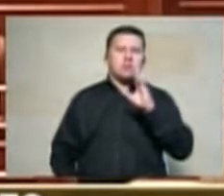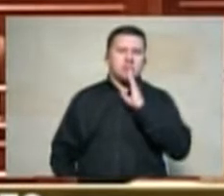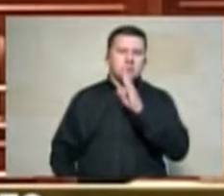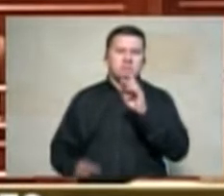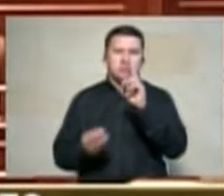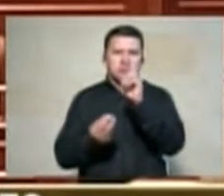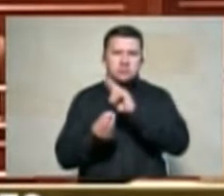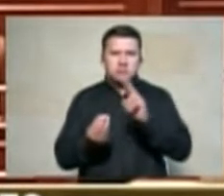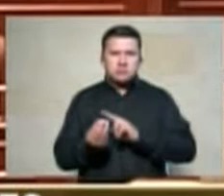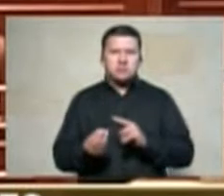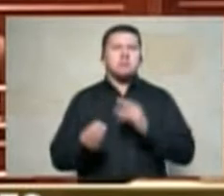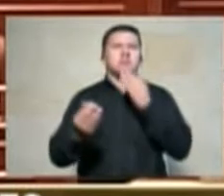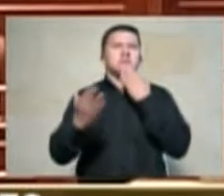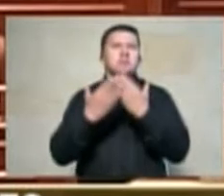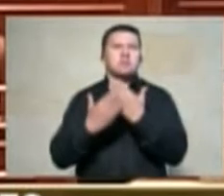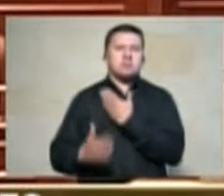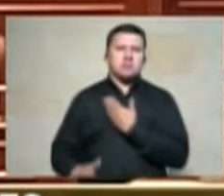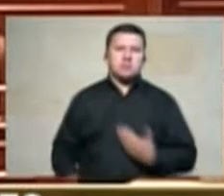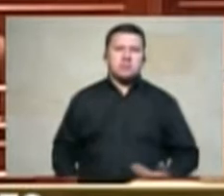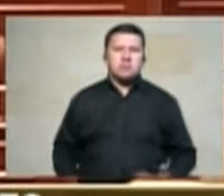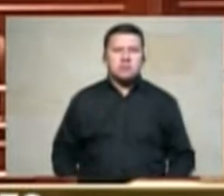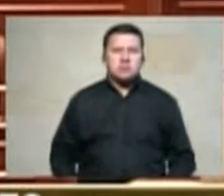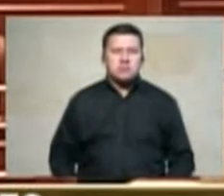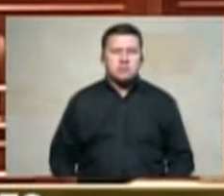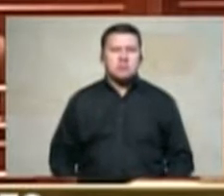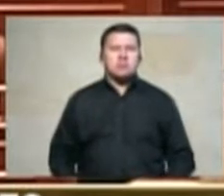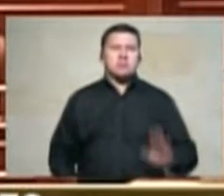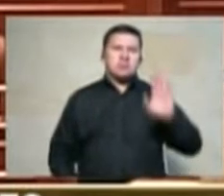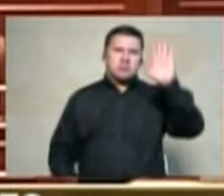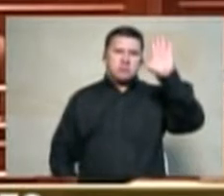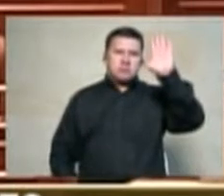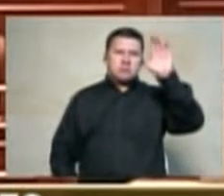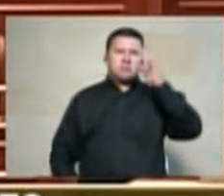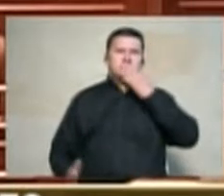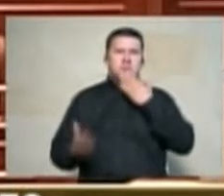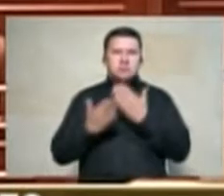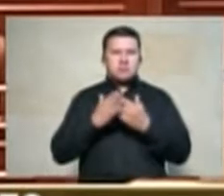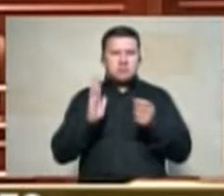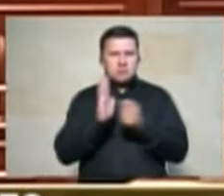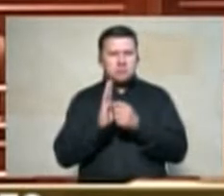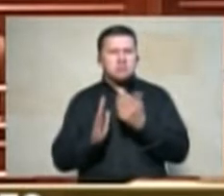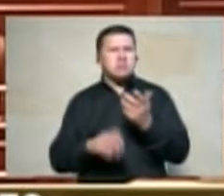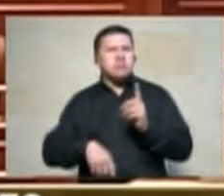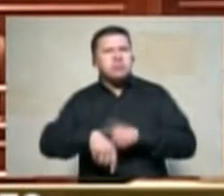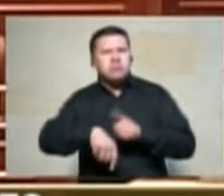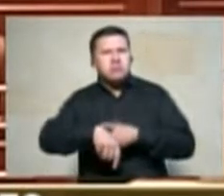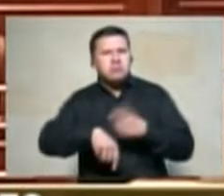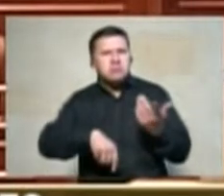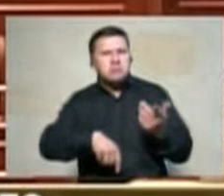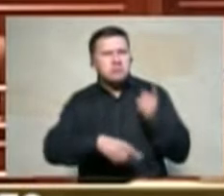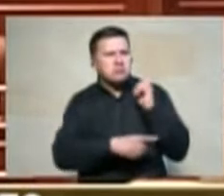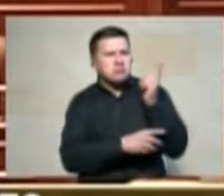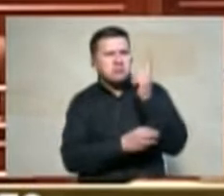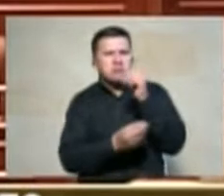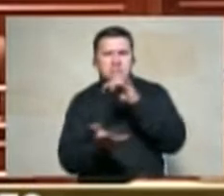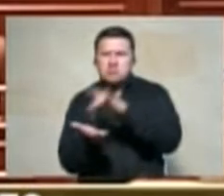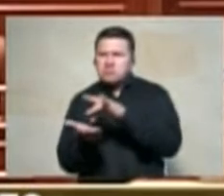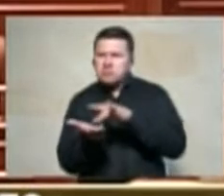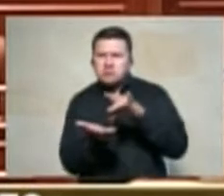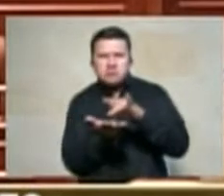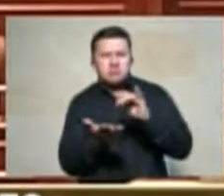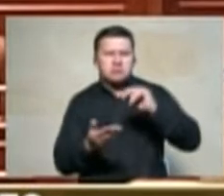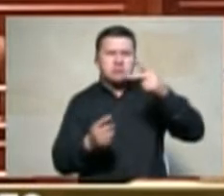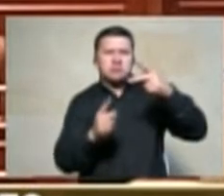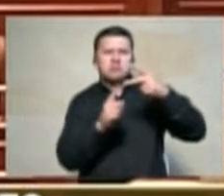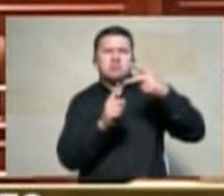presidente señor presidente primero determinar que tiempo tenemos las bancadas para participar y segundo un derecho